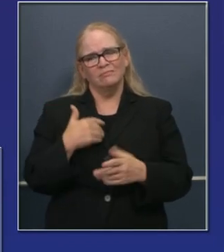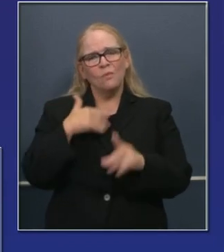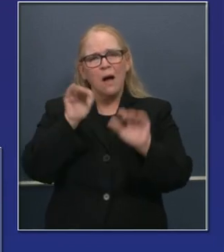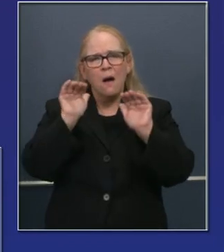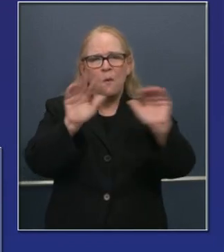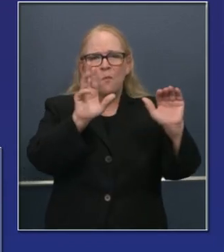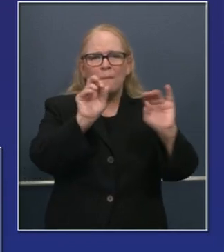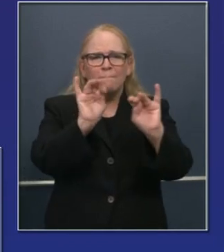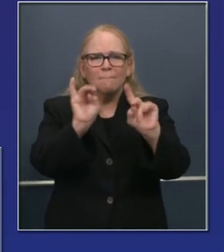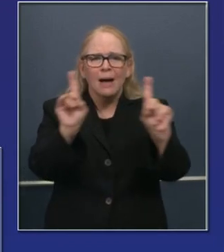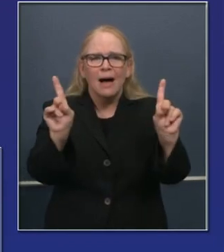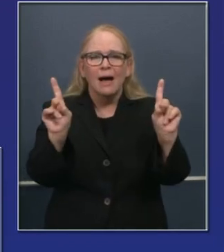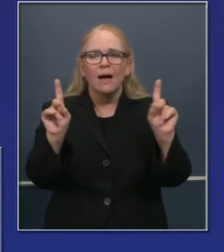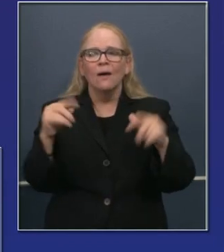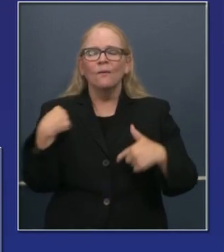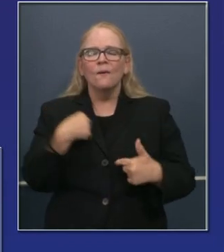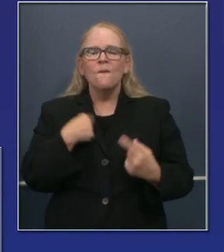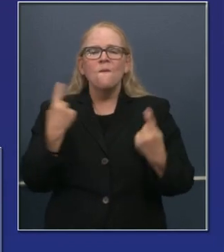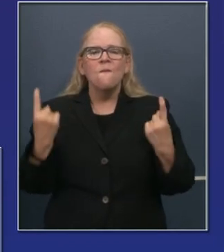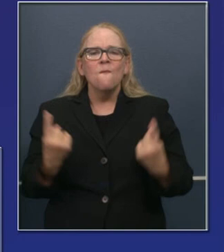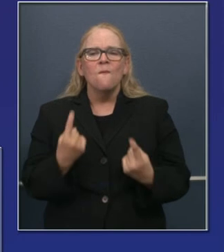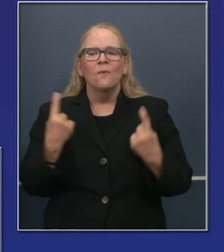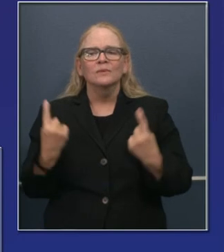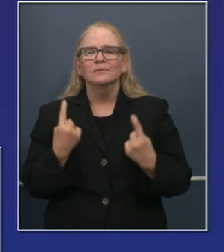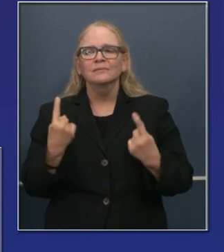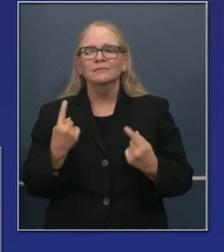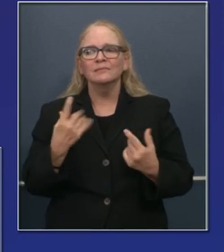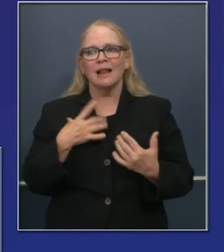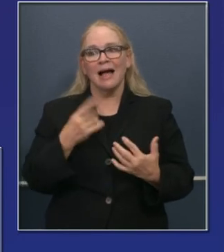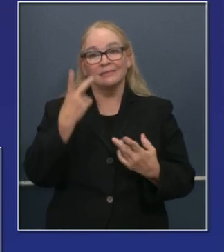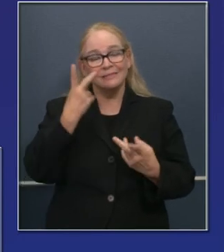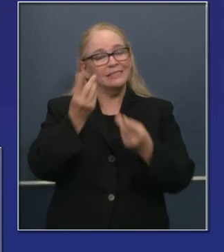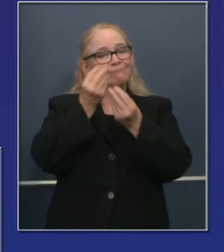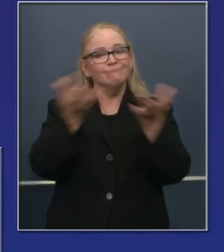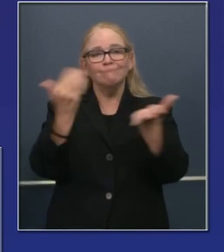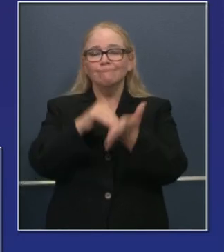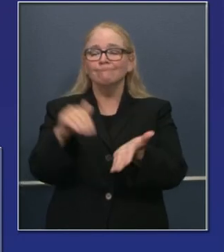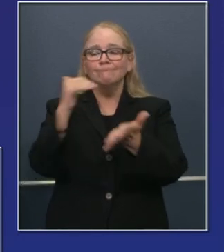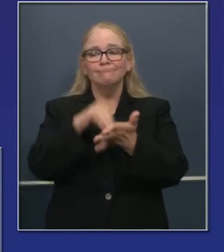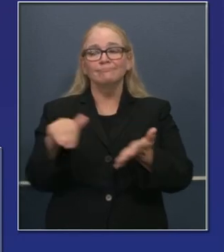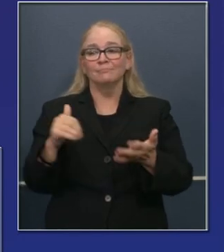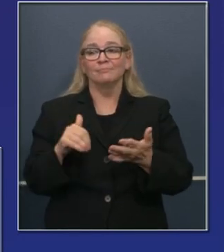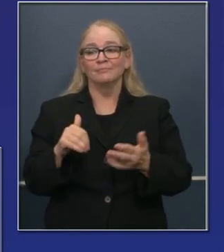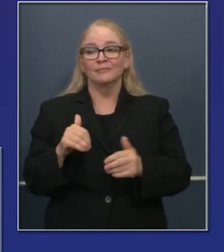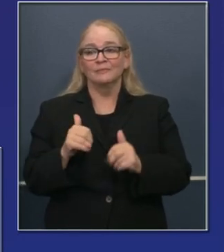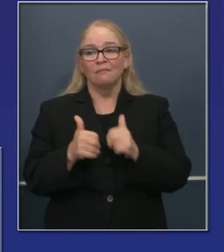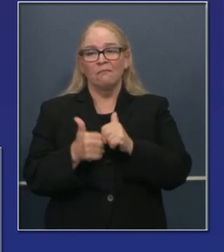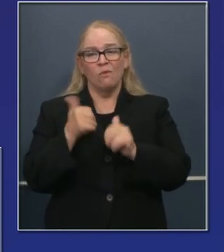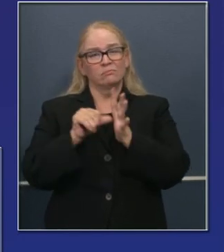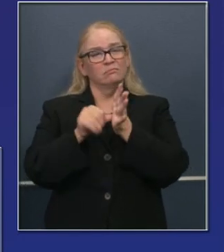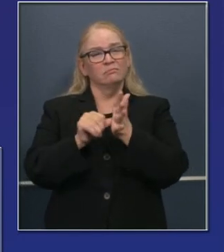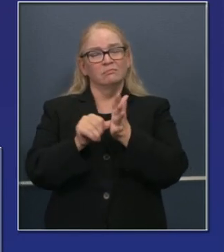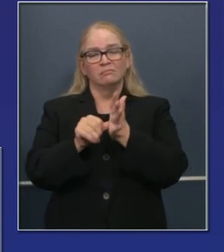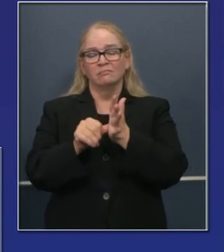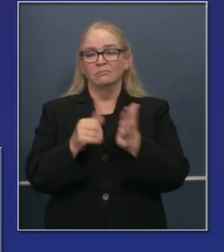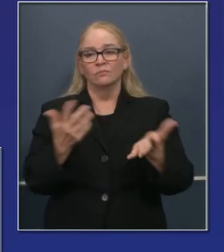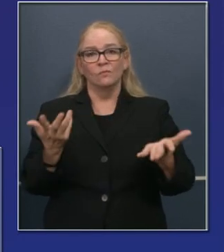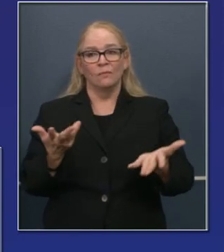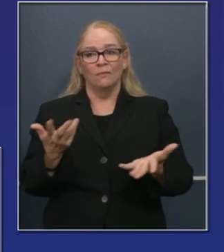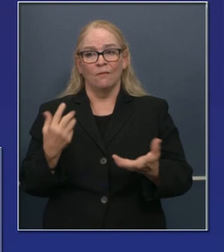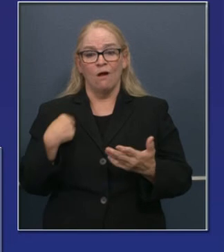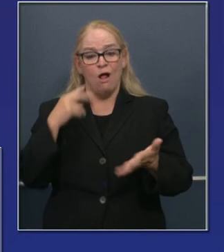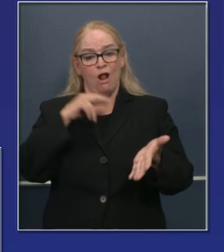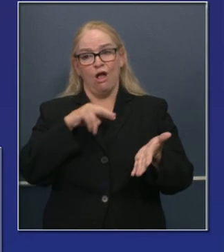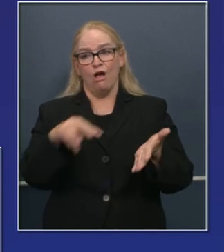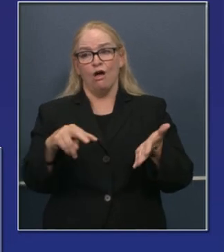recordamos, al concluir estas presentaciones, de la potencia de tomar sus decisiones individualmente, de usar el cubrecaras.